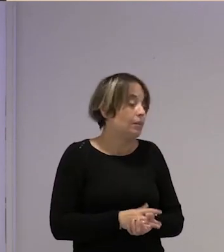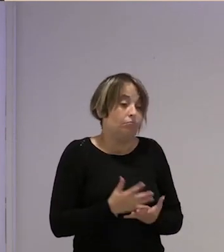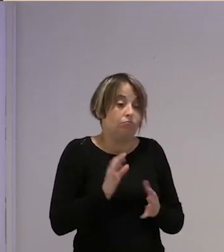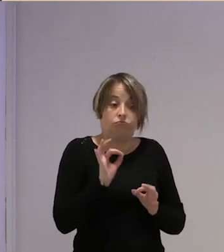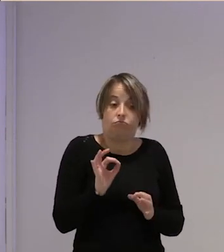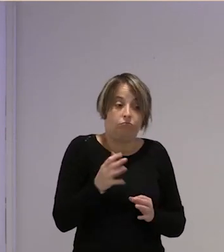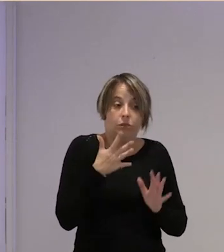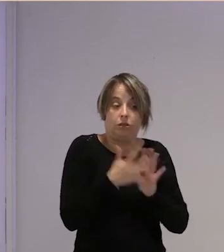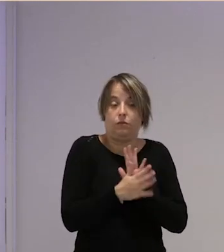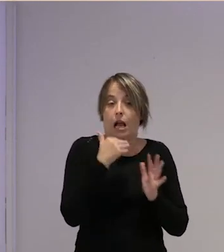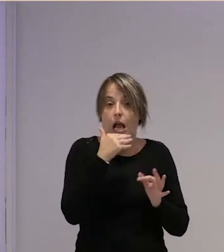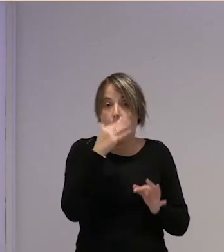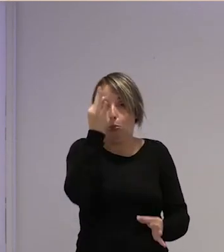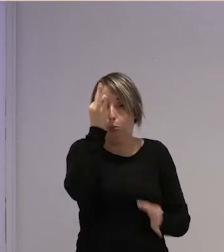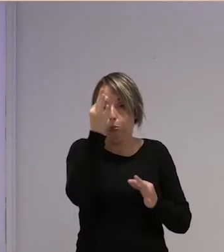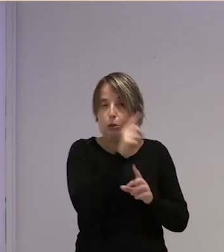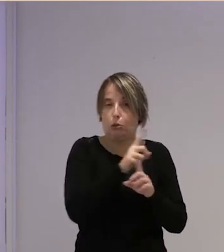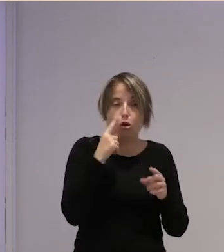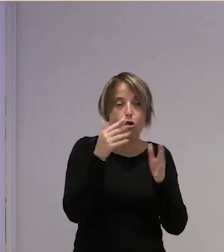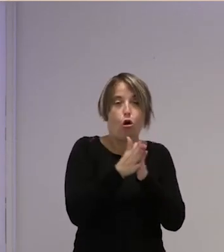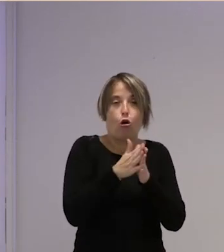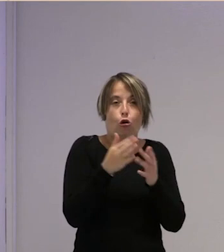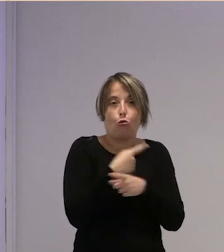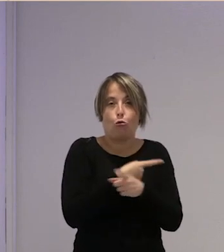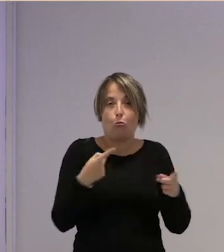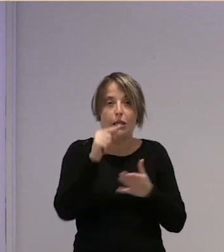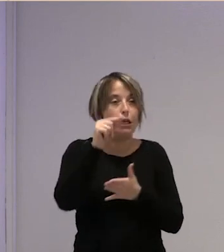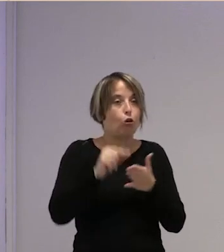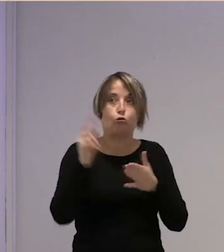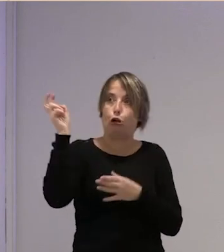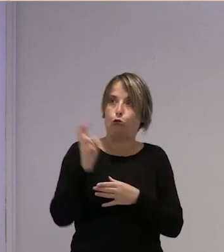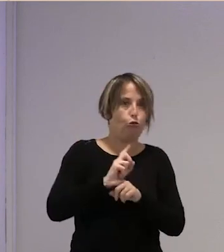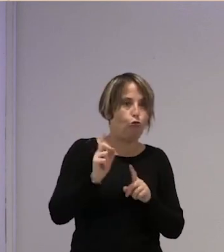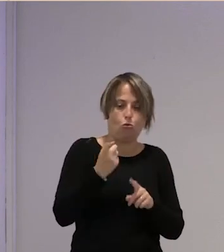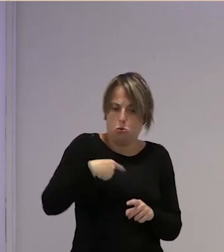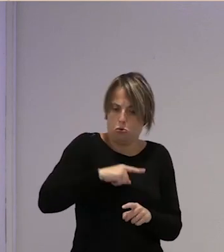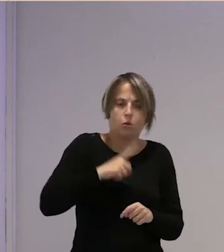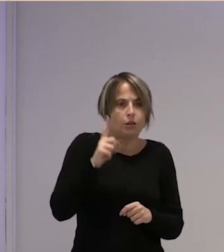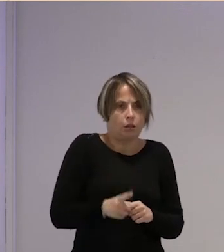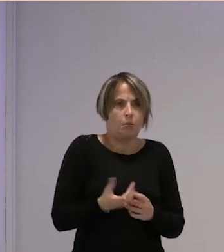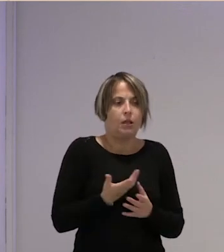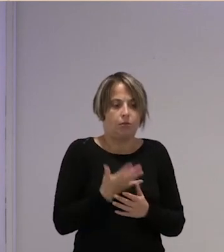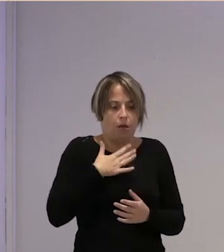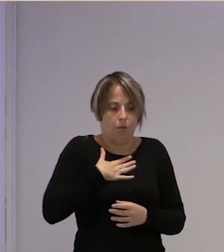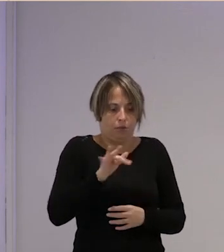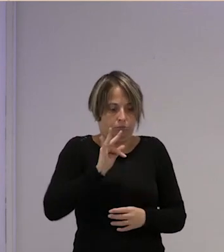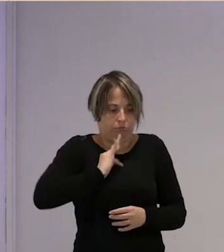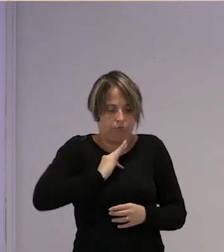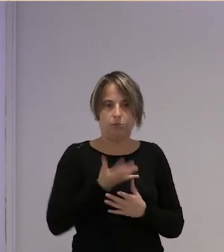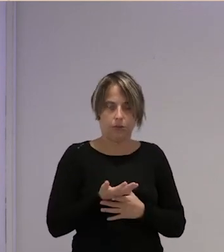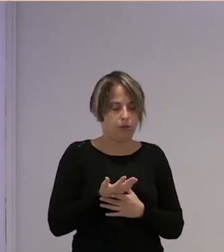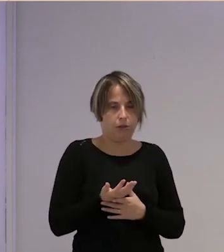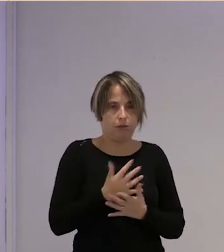cualquiera, no es que sea algo concreto con las compañeras que vienen con contrato de origen, nosotras mismas. Sí, sí, a mí me pasó, de hecho. Y es una